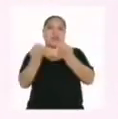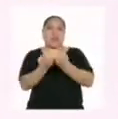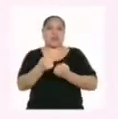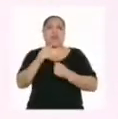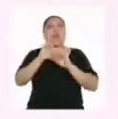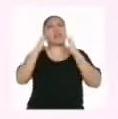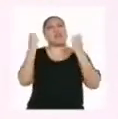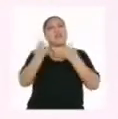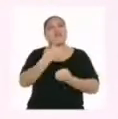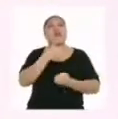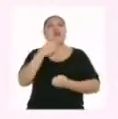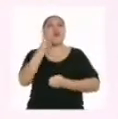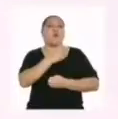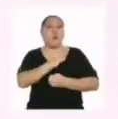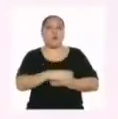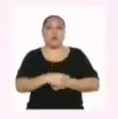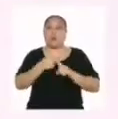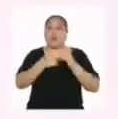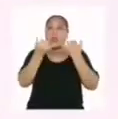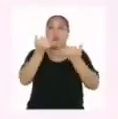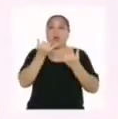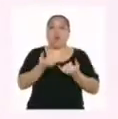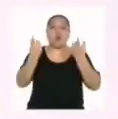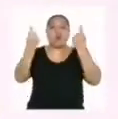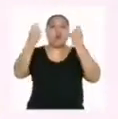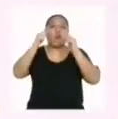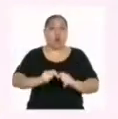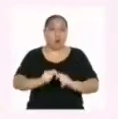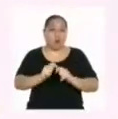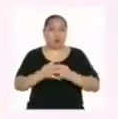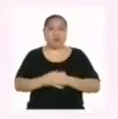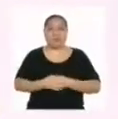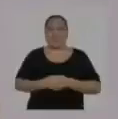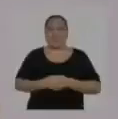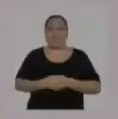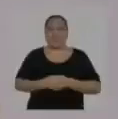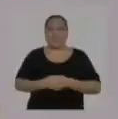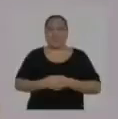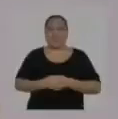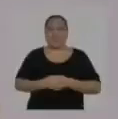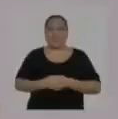equipo de cuarto de secundaria. Pero ahora vamos a un corte comercial.